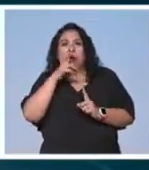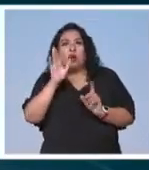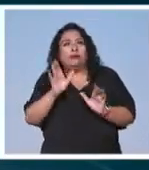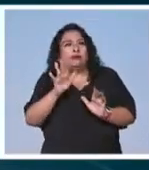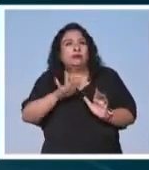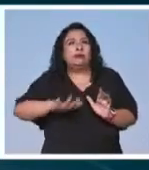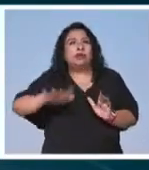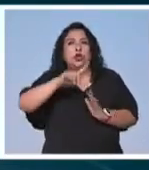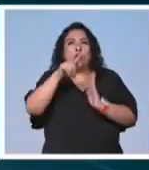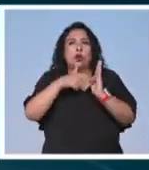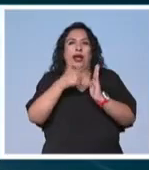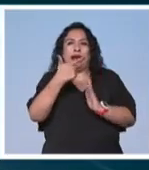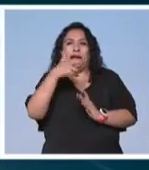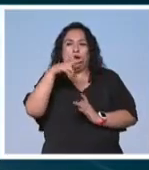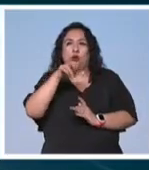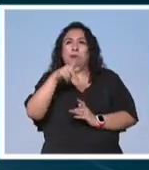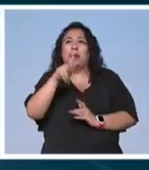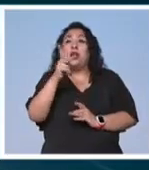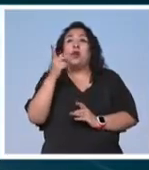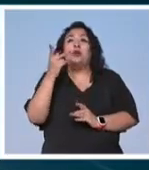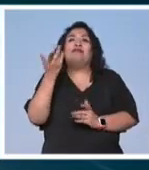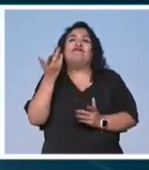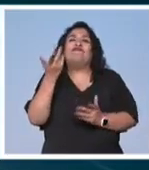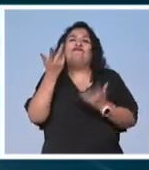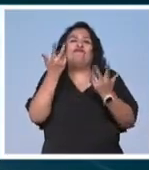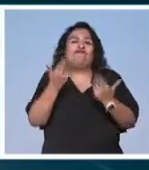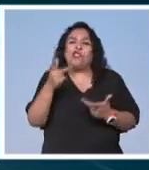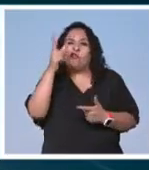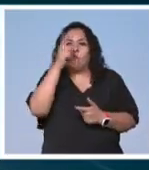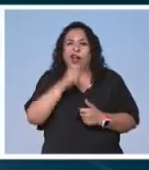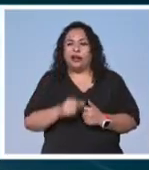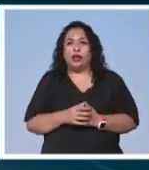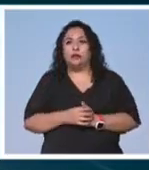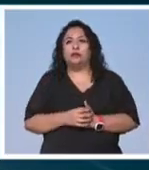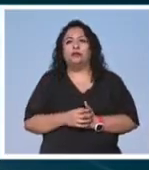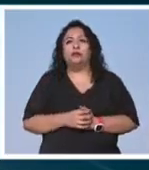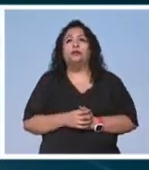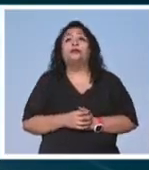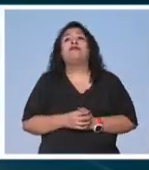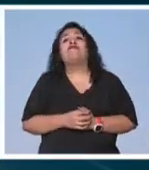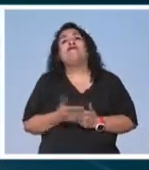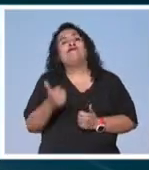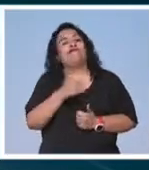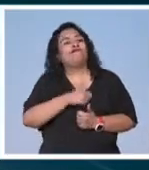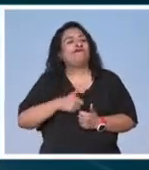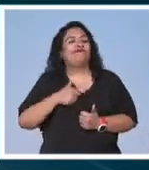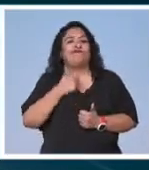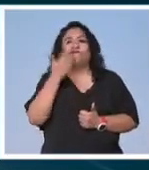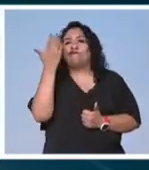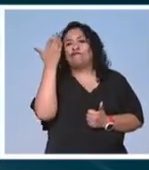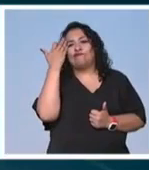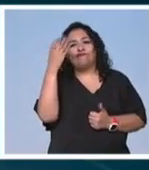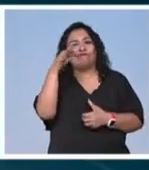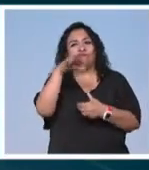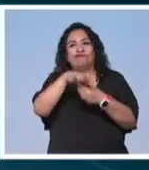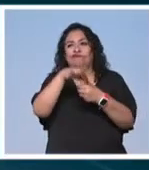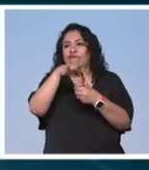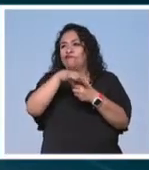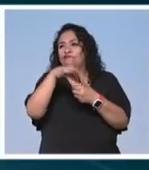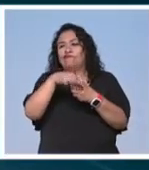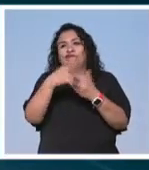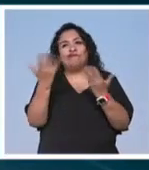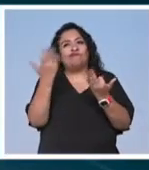las condiciones de las lagunas sin embargo la iniciativa se truncó pero desafortunadamente en tiempos electorales pues